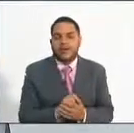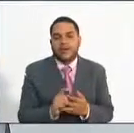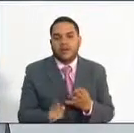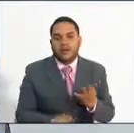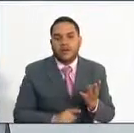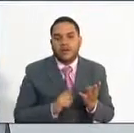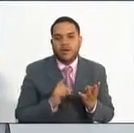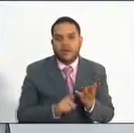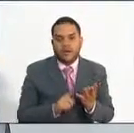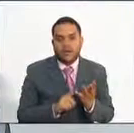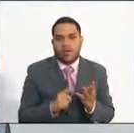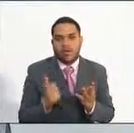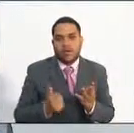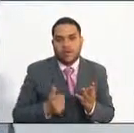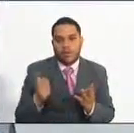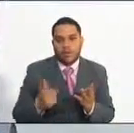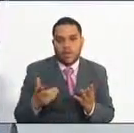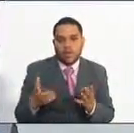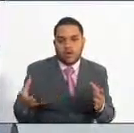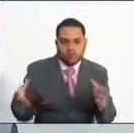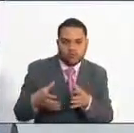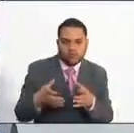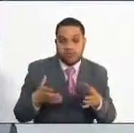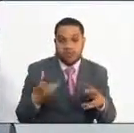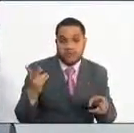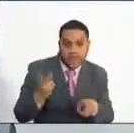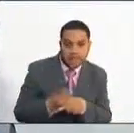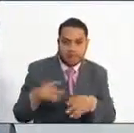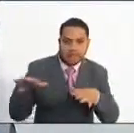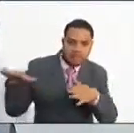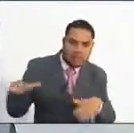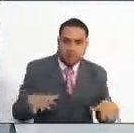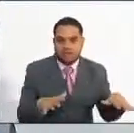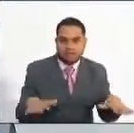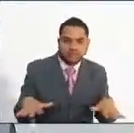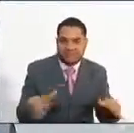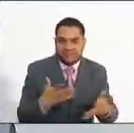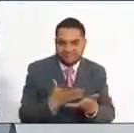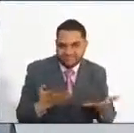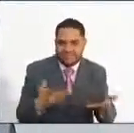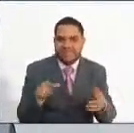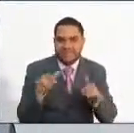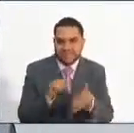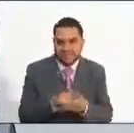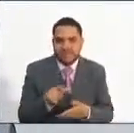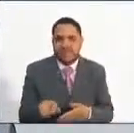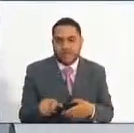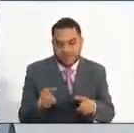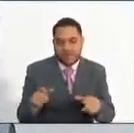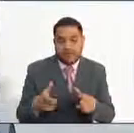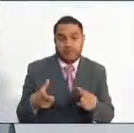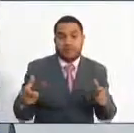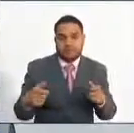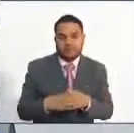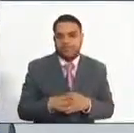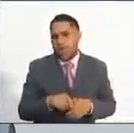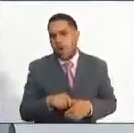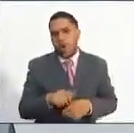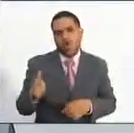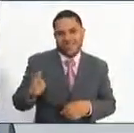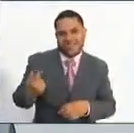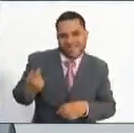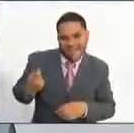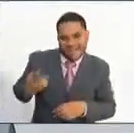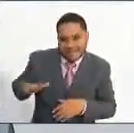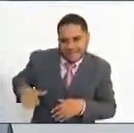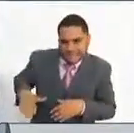Unidad de Gestión de Riesgos y Desastres con 84 vacantes. Y ya un poco menos avanzadas, pero